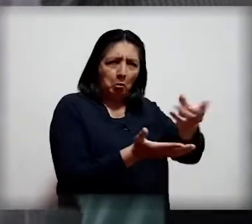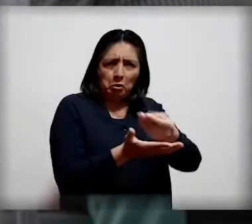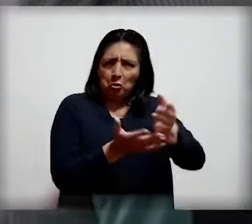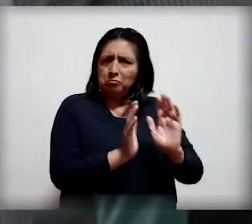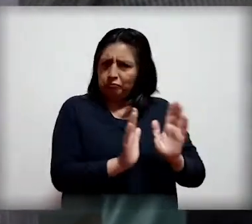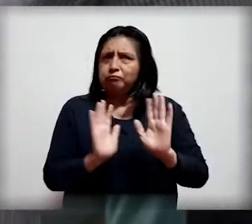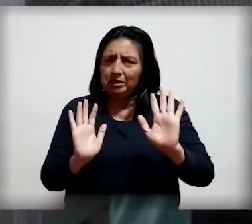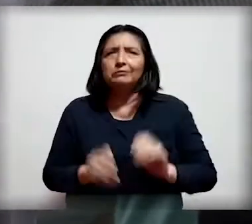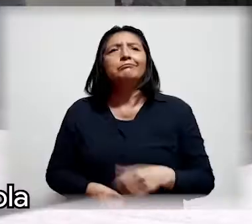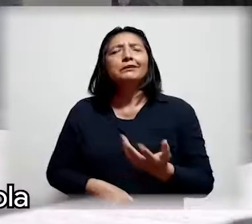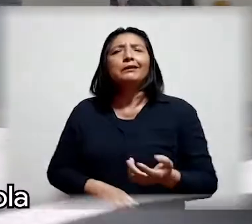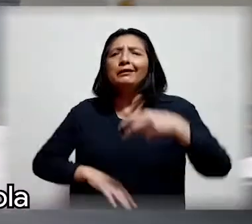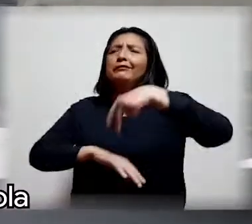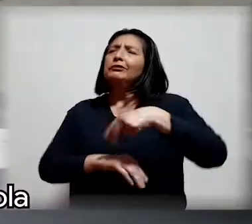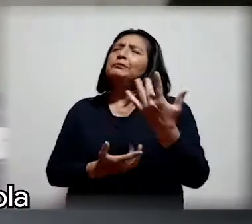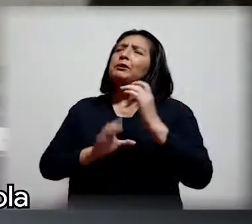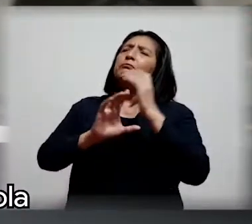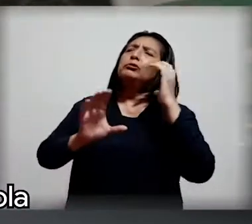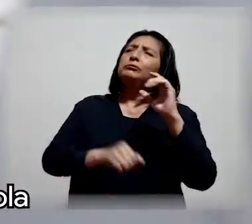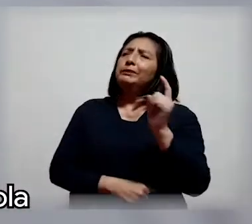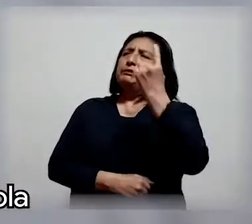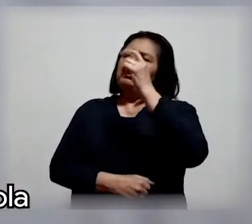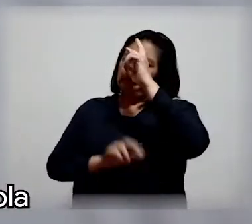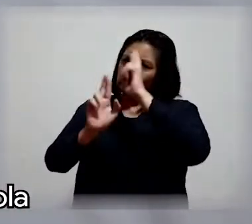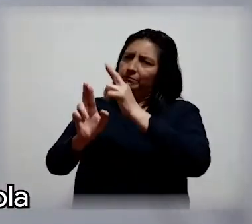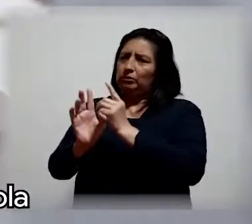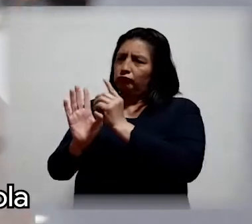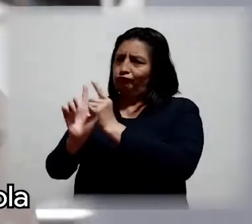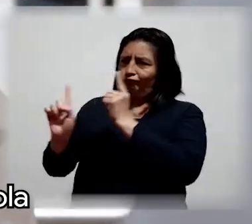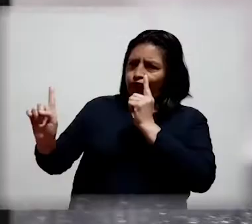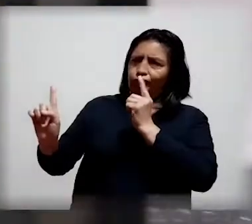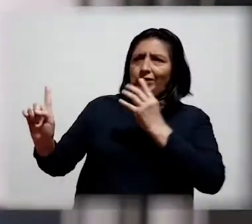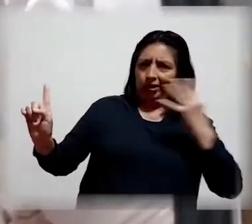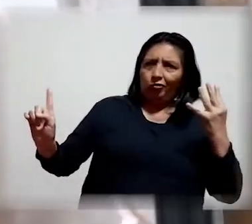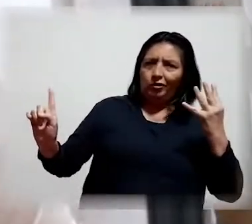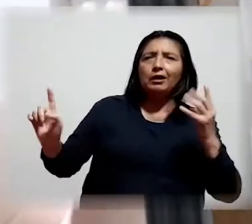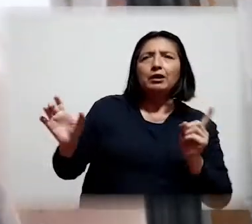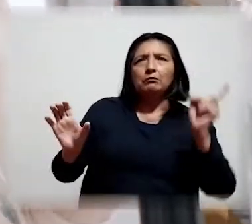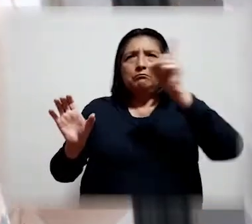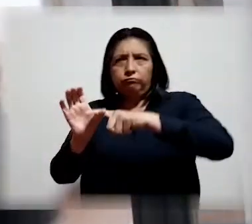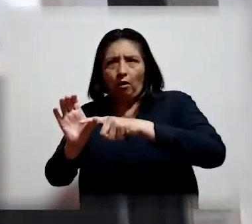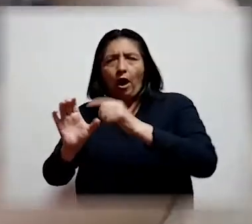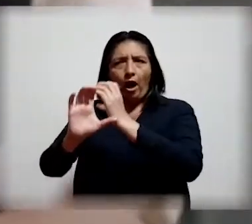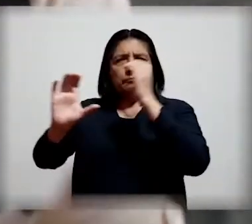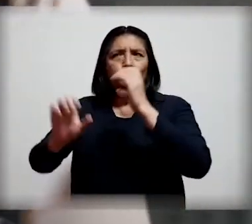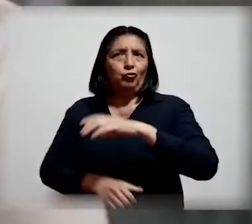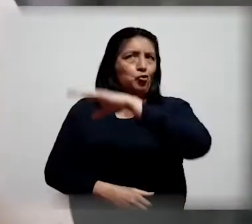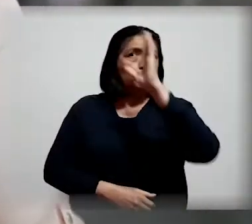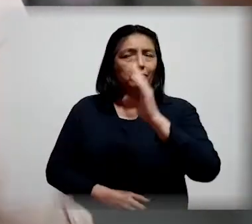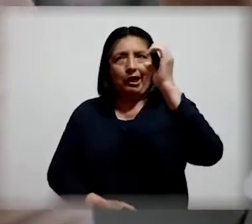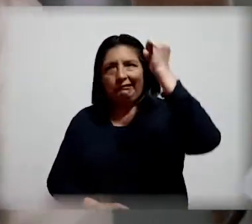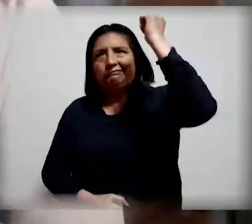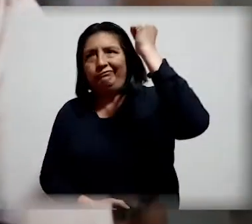mis compras ordenadamente. En el paradero, primero respeto la distancia en la cola. Luego subo al bus y